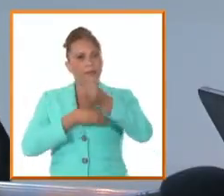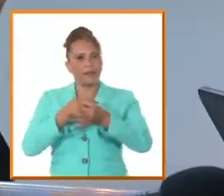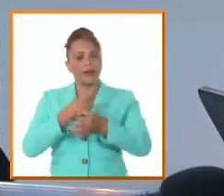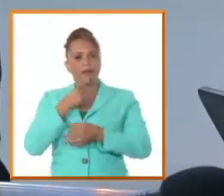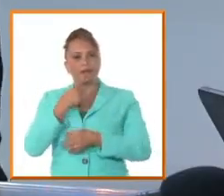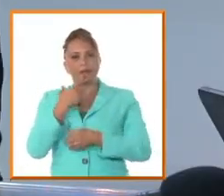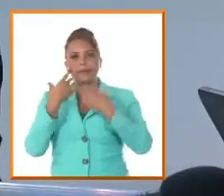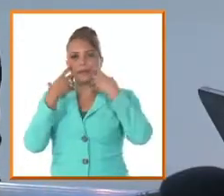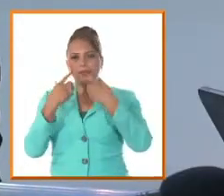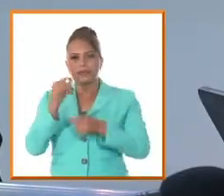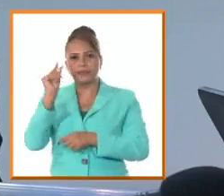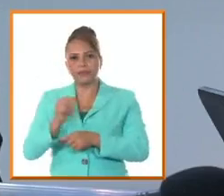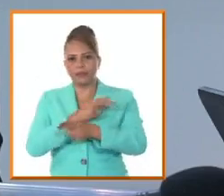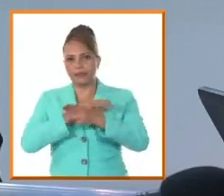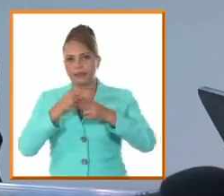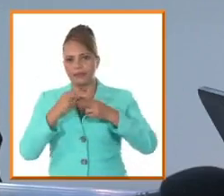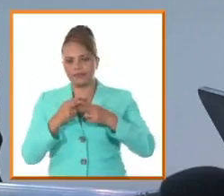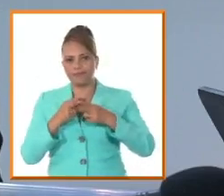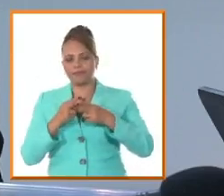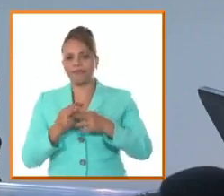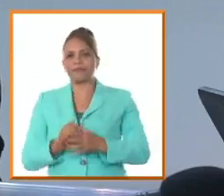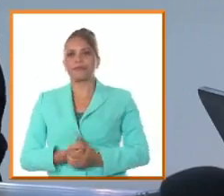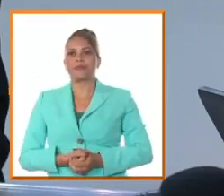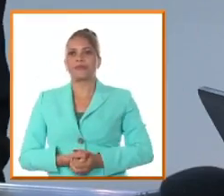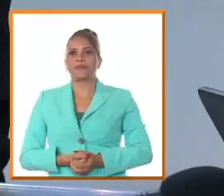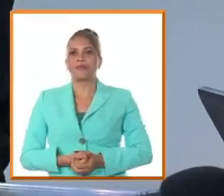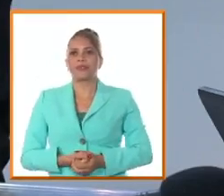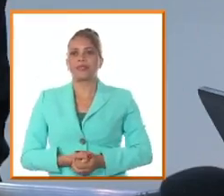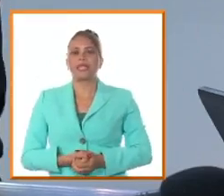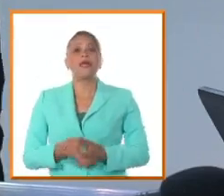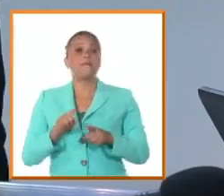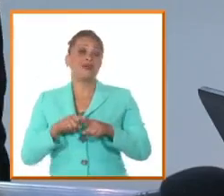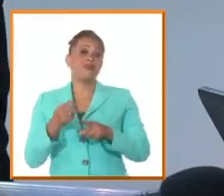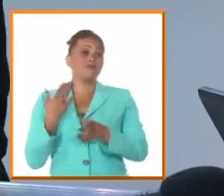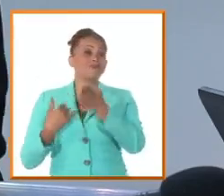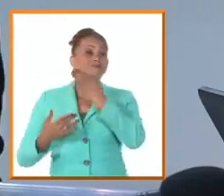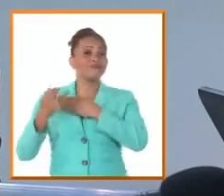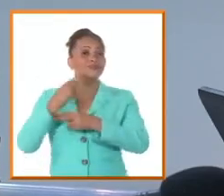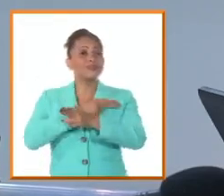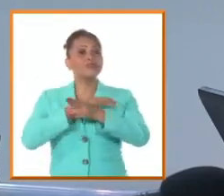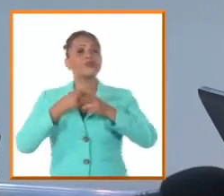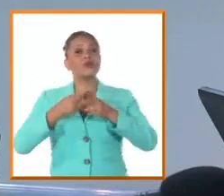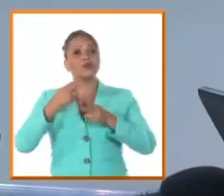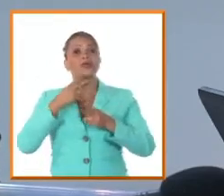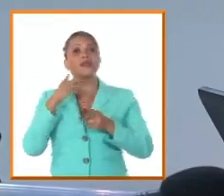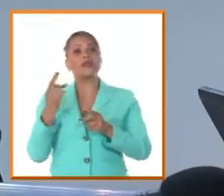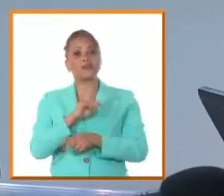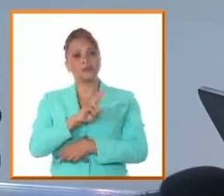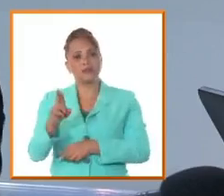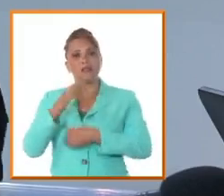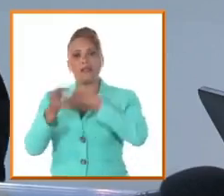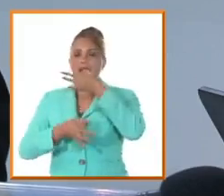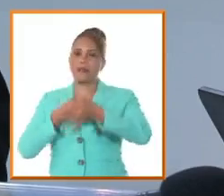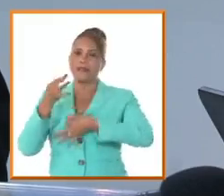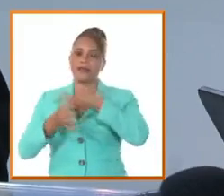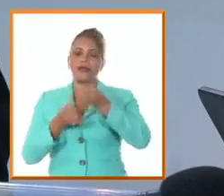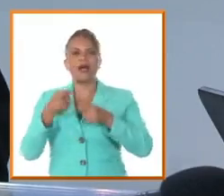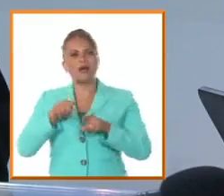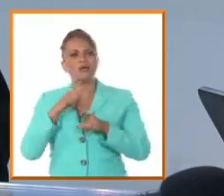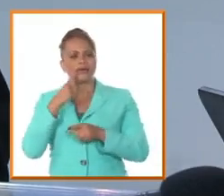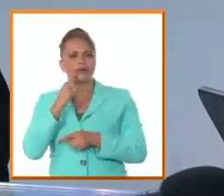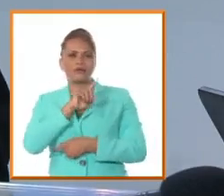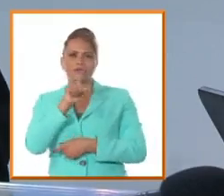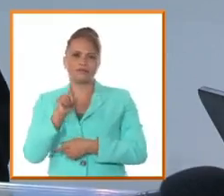ayudan mucho a entender ese mundo pero hay una tradición revolucionaria que Félix Julio le explicado ahora